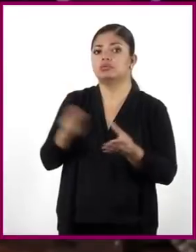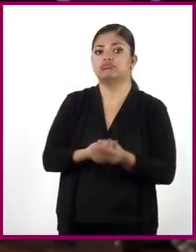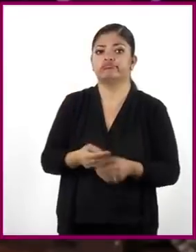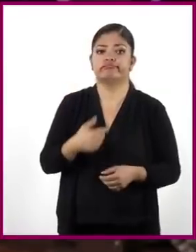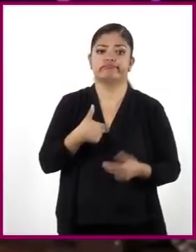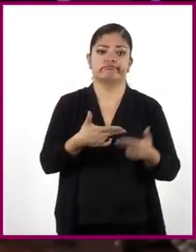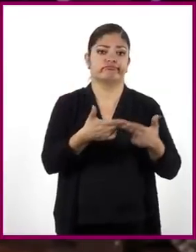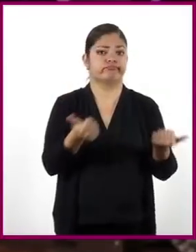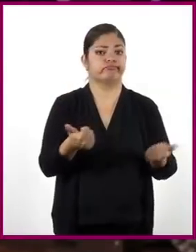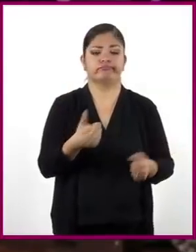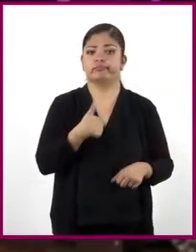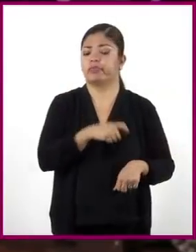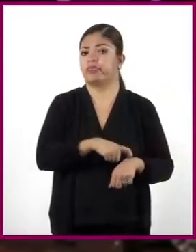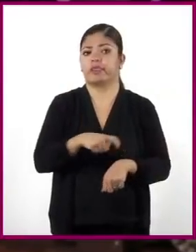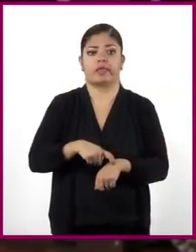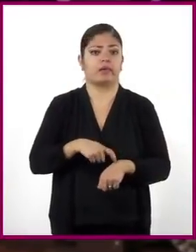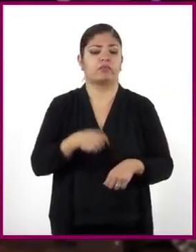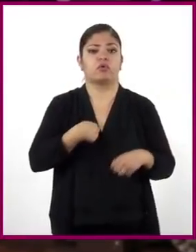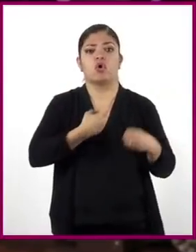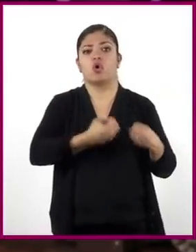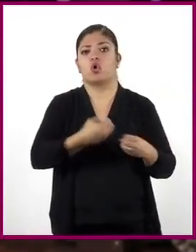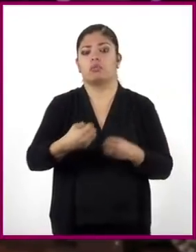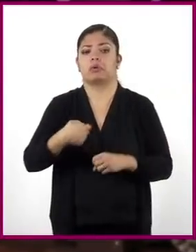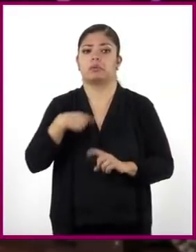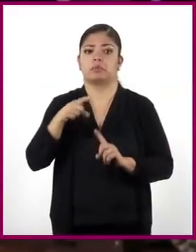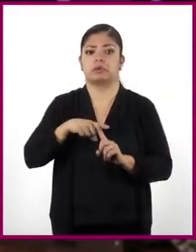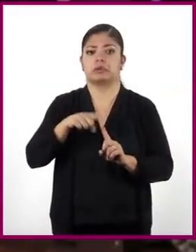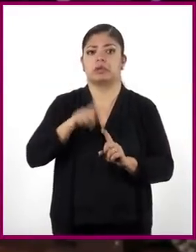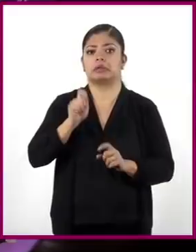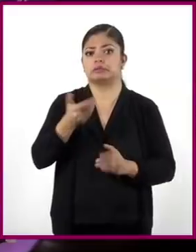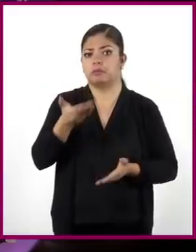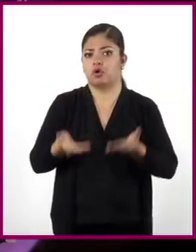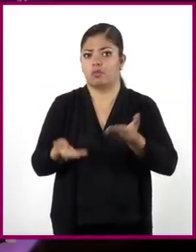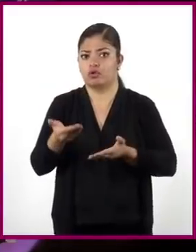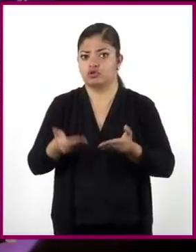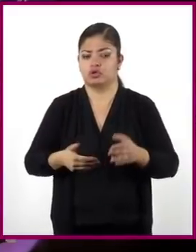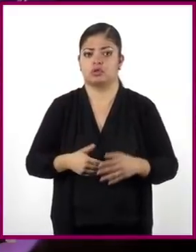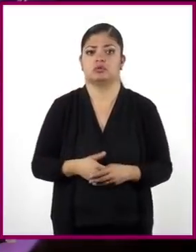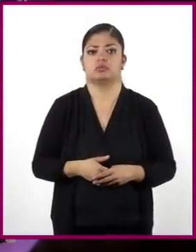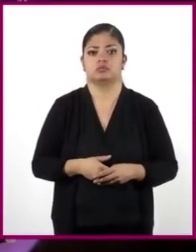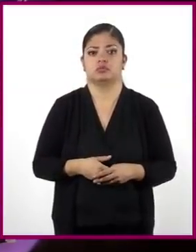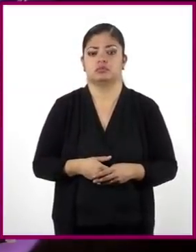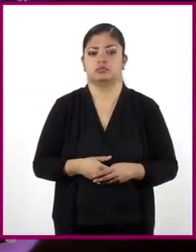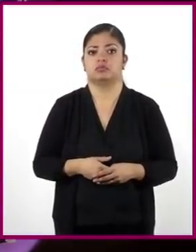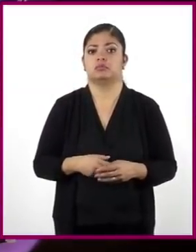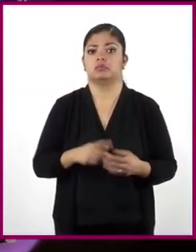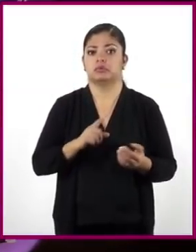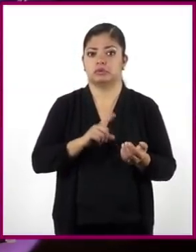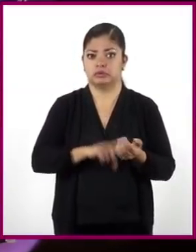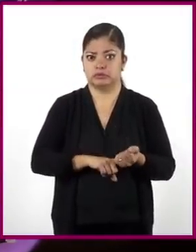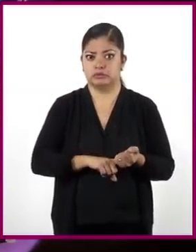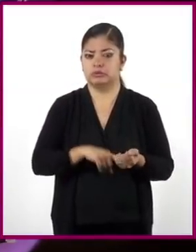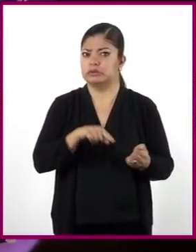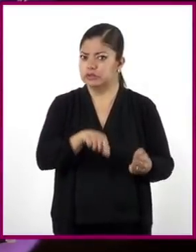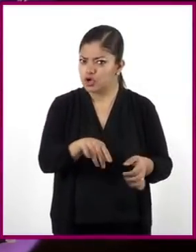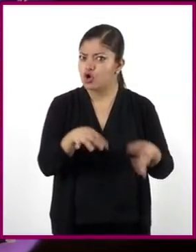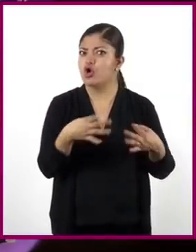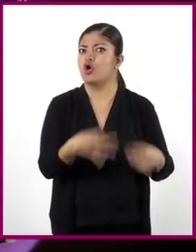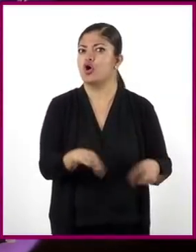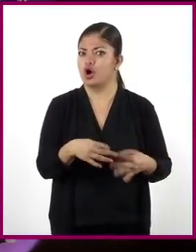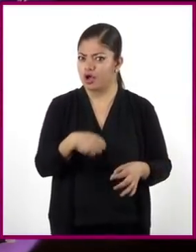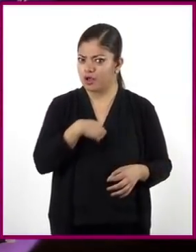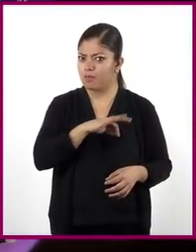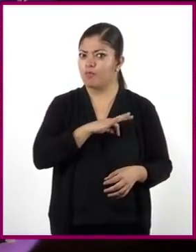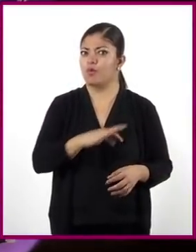Ninguna. No me dio tiempo porque estaba muy ocupada con mi tarea de proporcionalidad. De hecho, estas hojas pueden ayudarme a